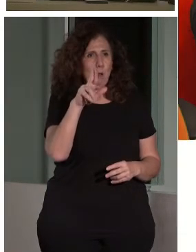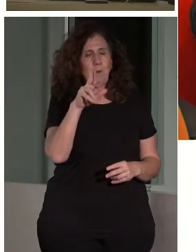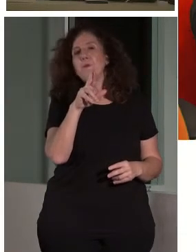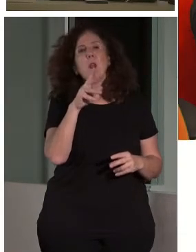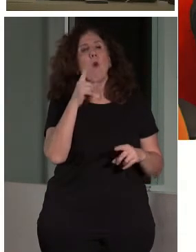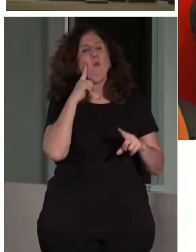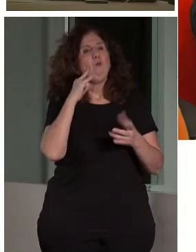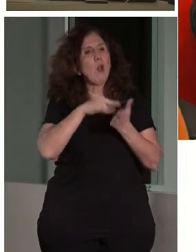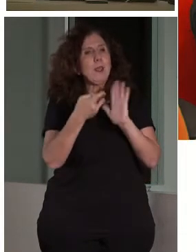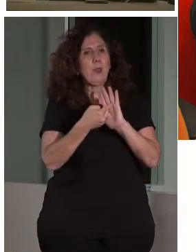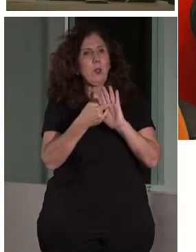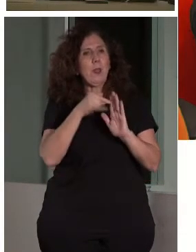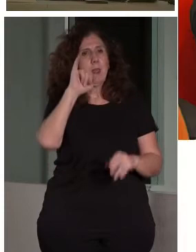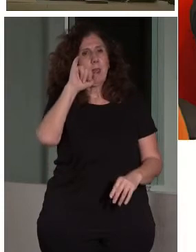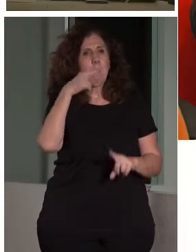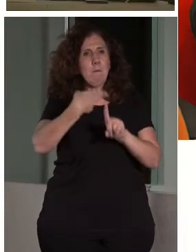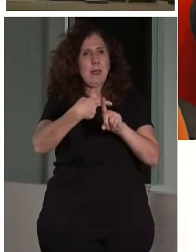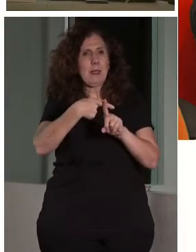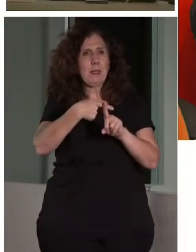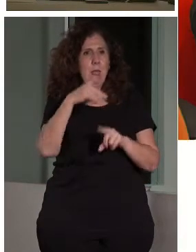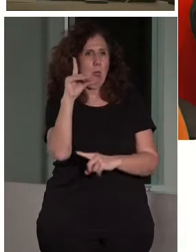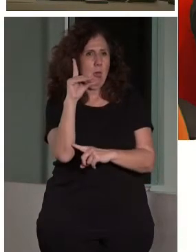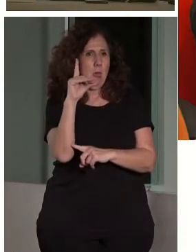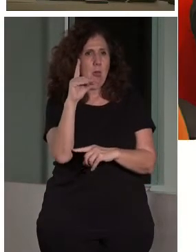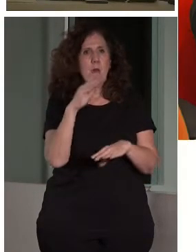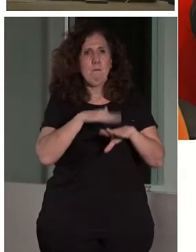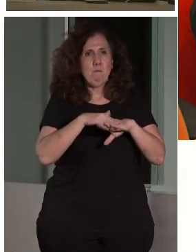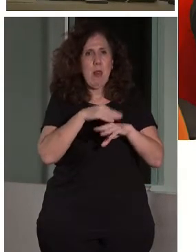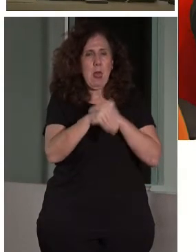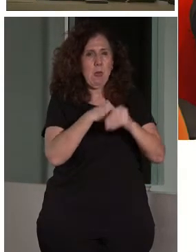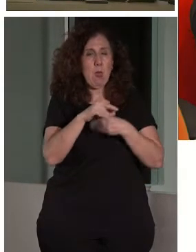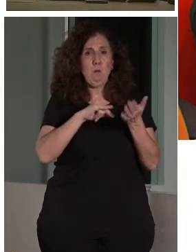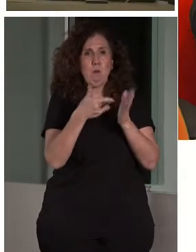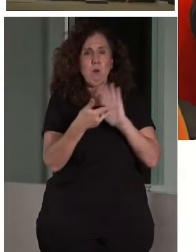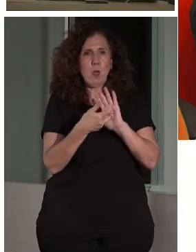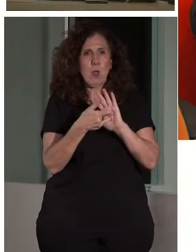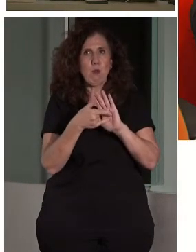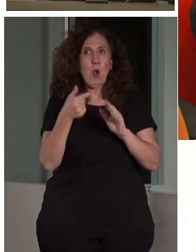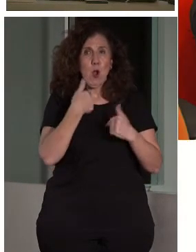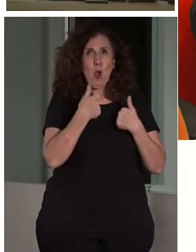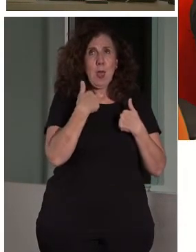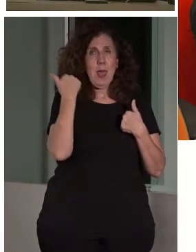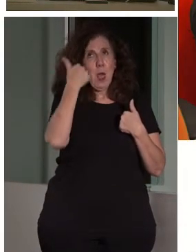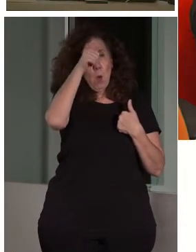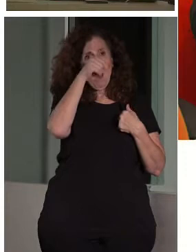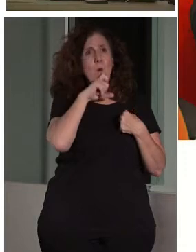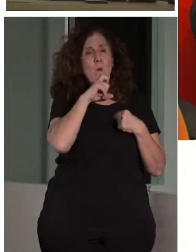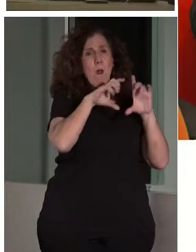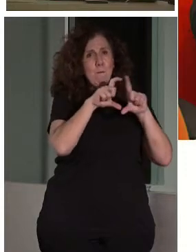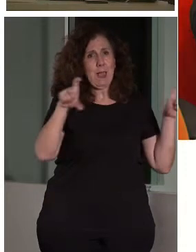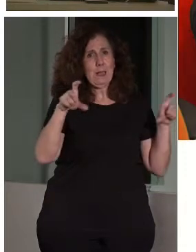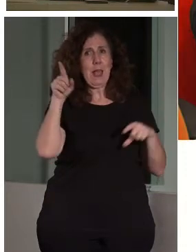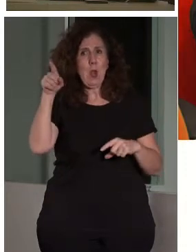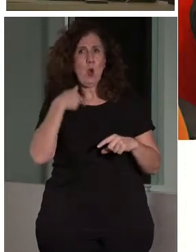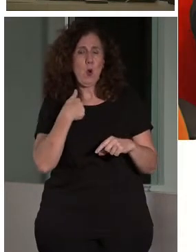tremendo, pero oficioso. No estamos registrados en ningún sitio. Digamos que trabajamos juntos, él como empresa y nosotros como museo, para crear